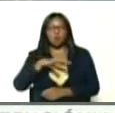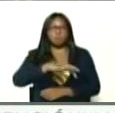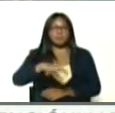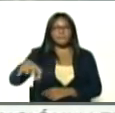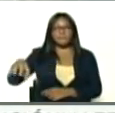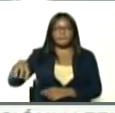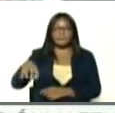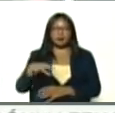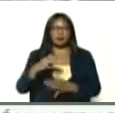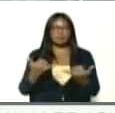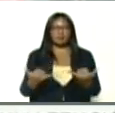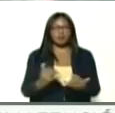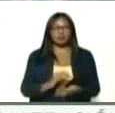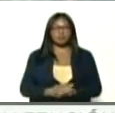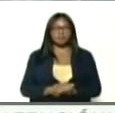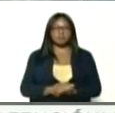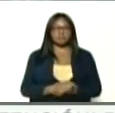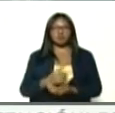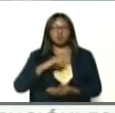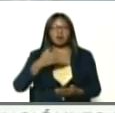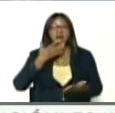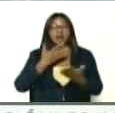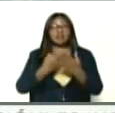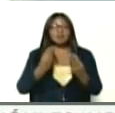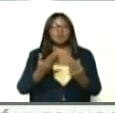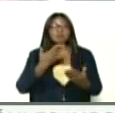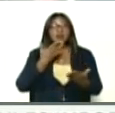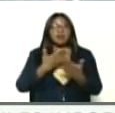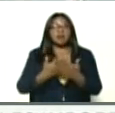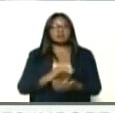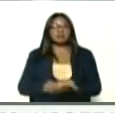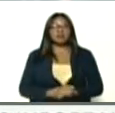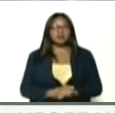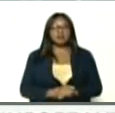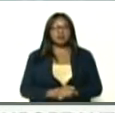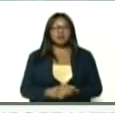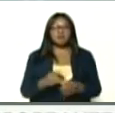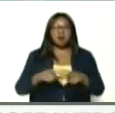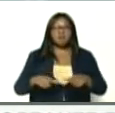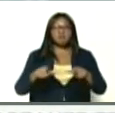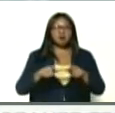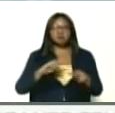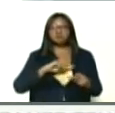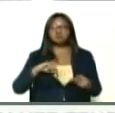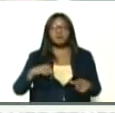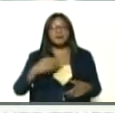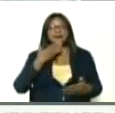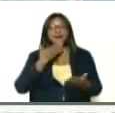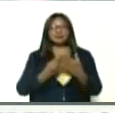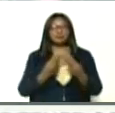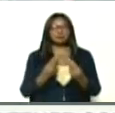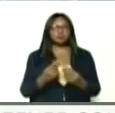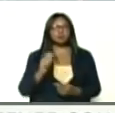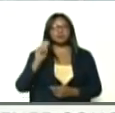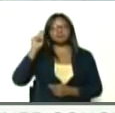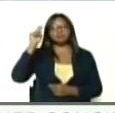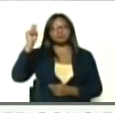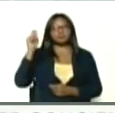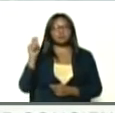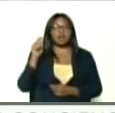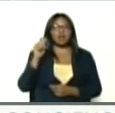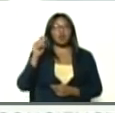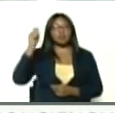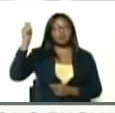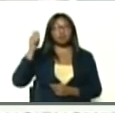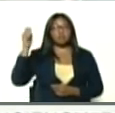concejales y concejadas, a quienes quiero agradecerles, aprovechar, presidente, este espacio, para agradecerle, a los diputados regionales, y a los concejales